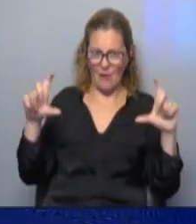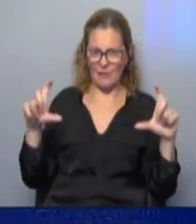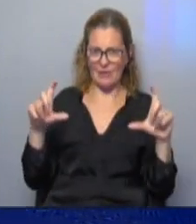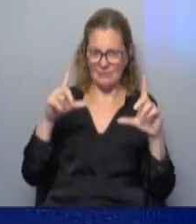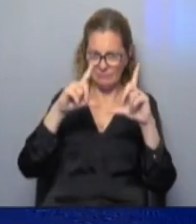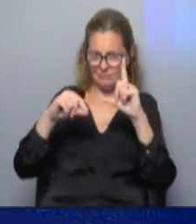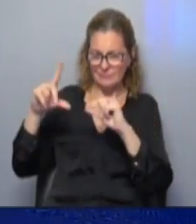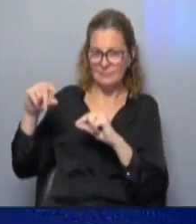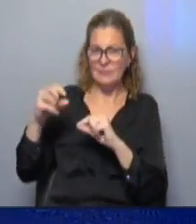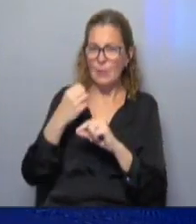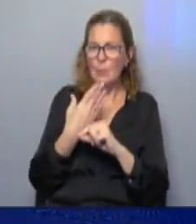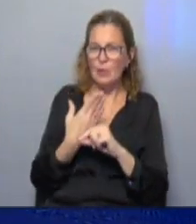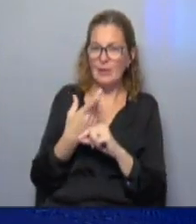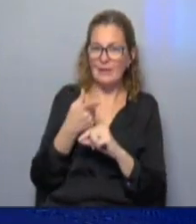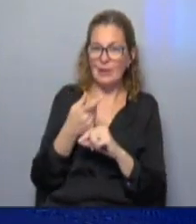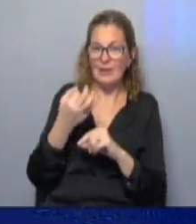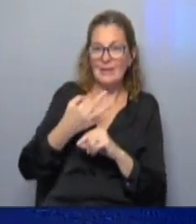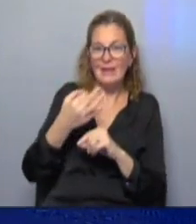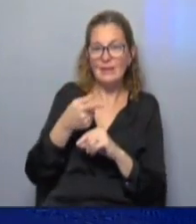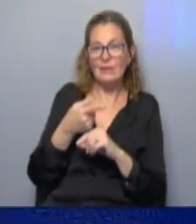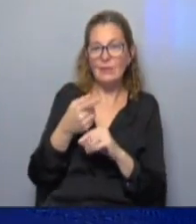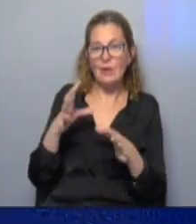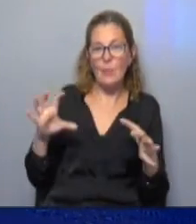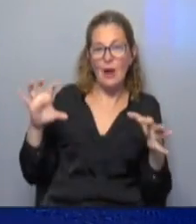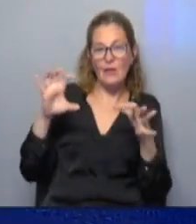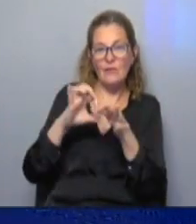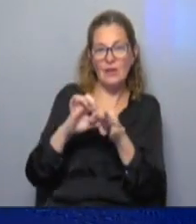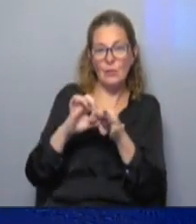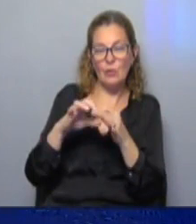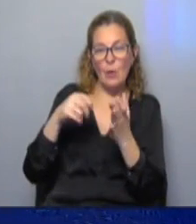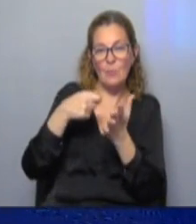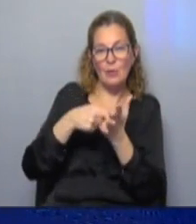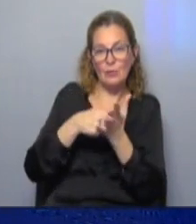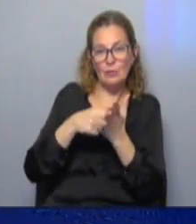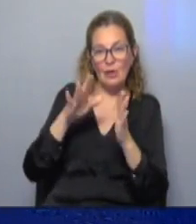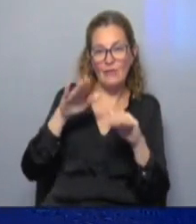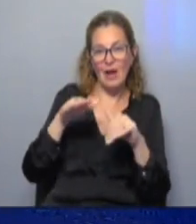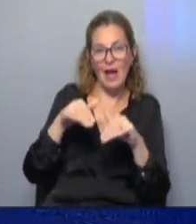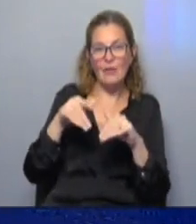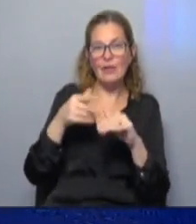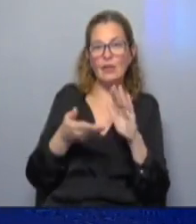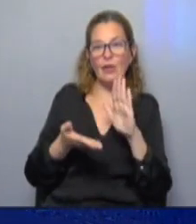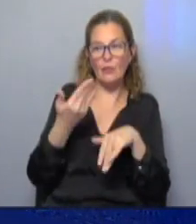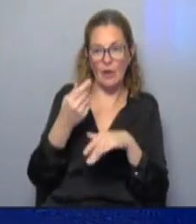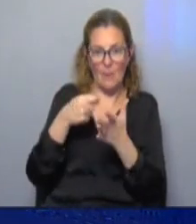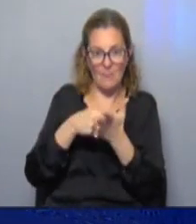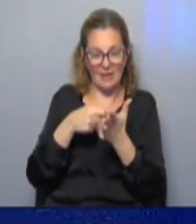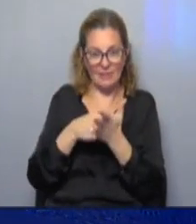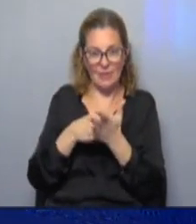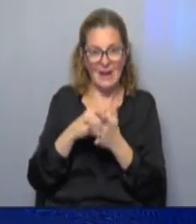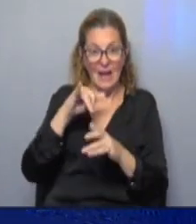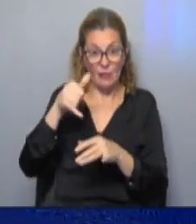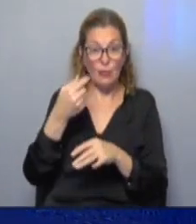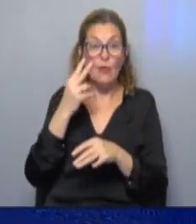a estar graficado porque sí exactamente es el vínculo entre los productos que bajaron y los que subieron su precio en